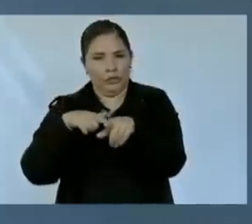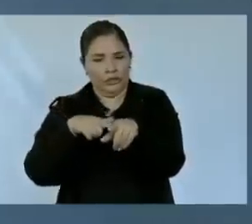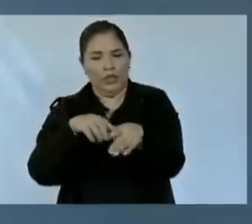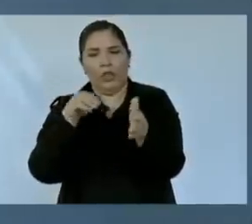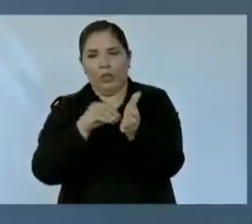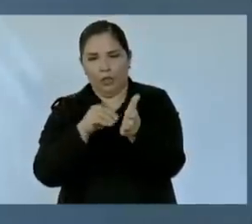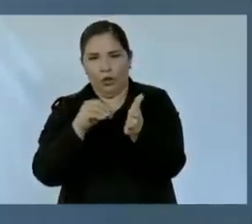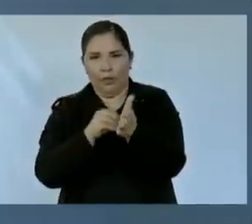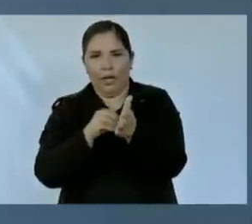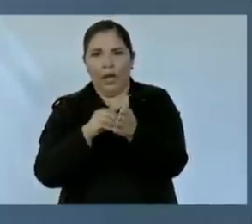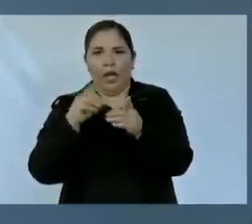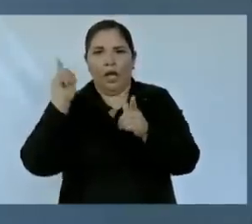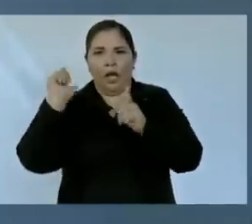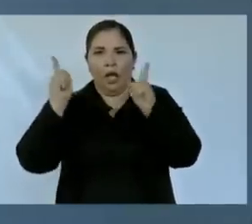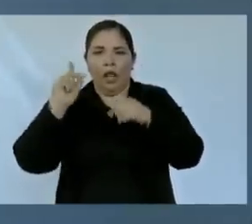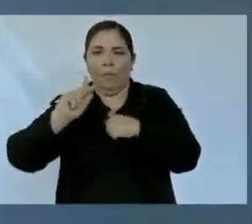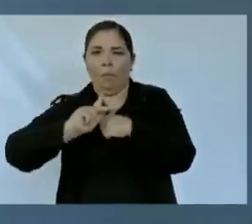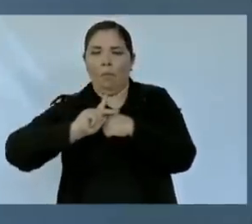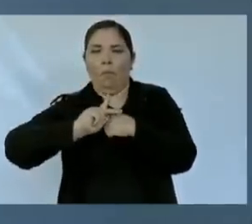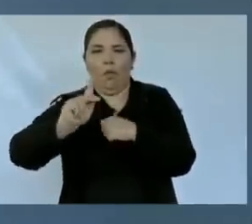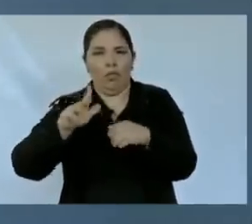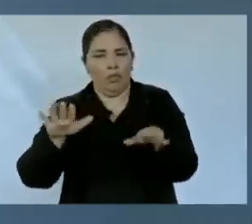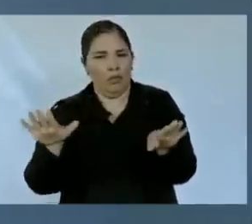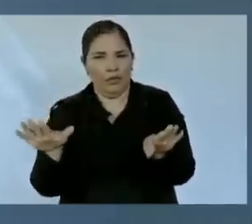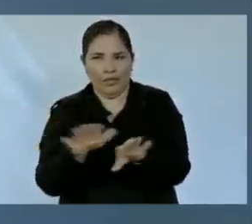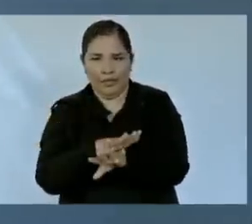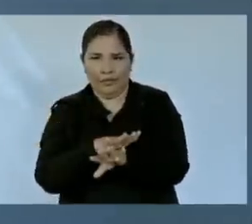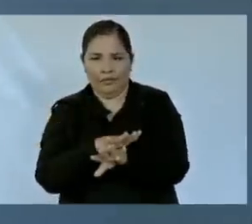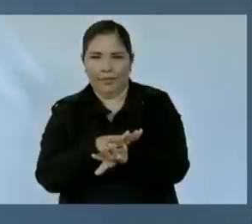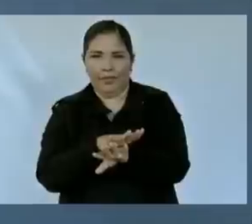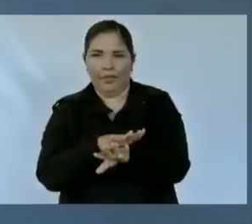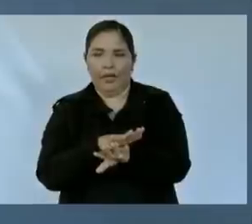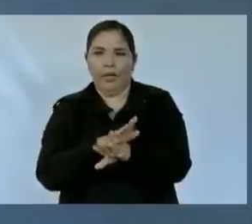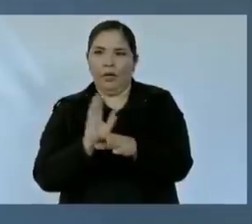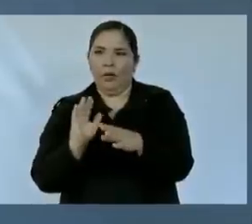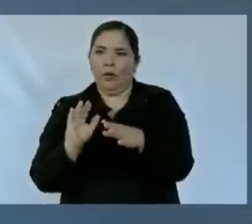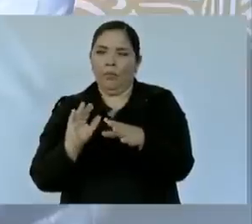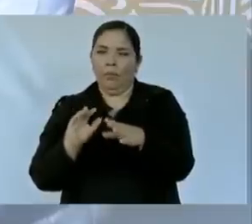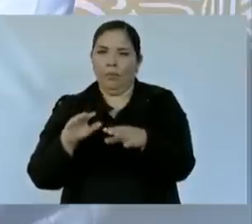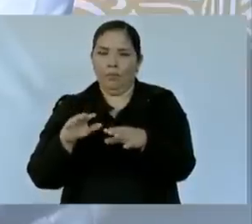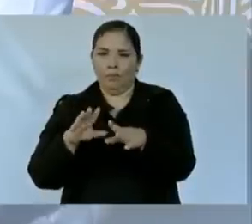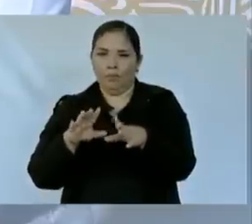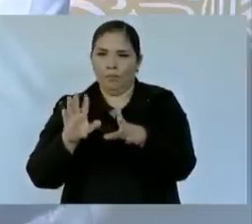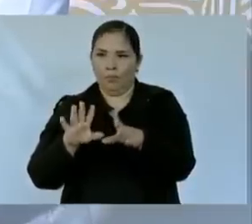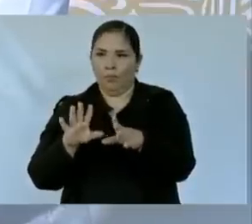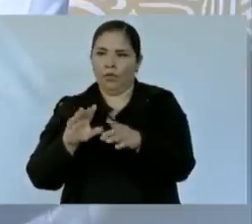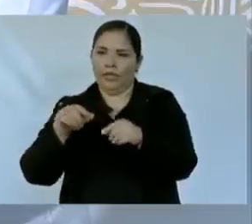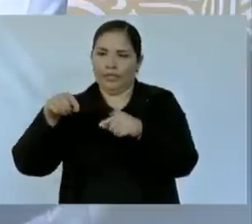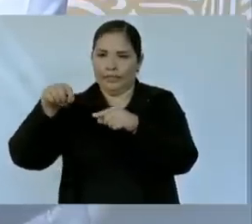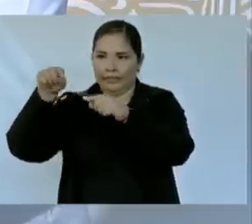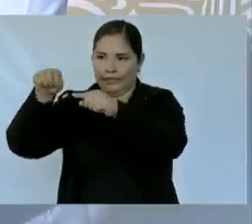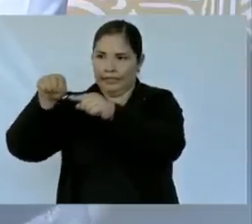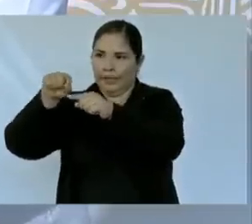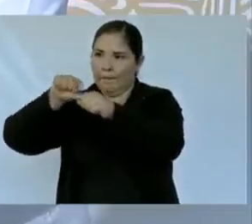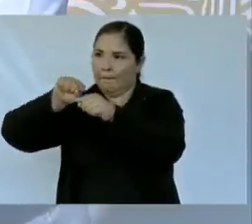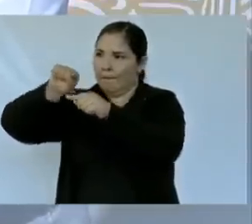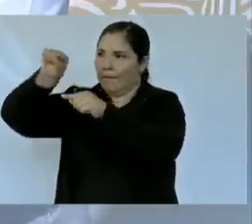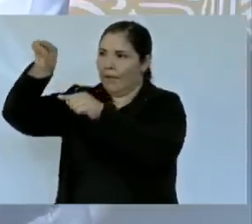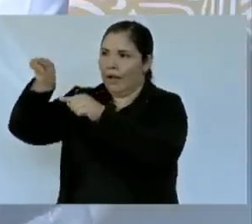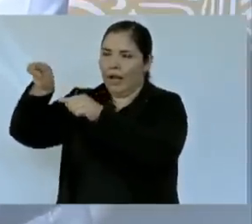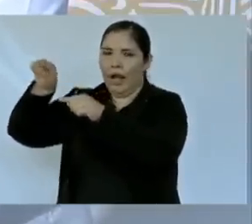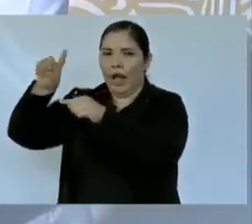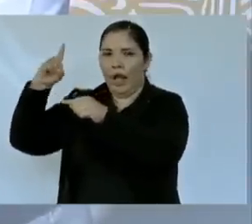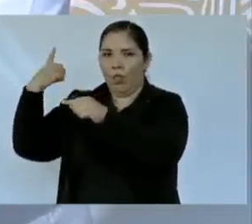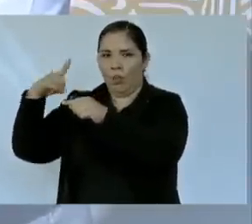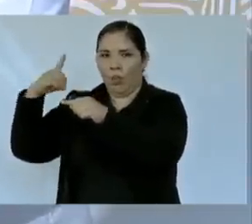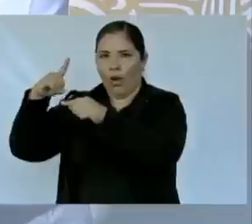sea distinto. Para salir a Durango, por el